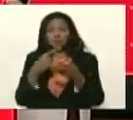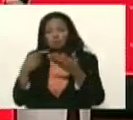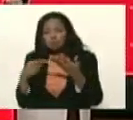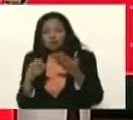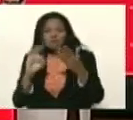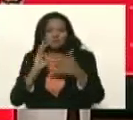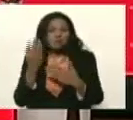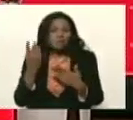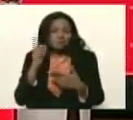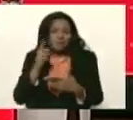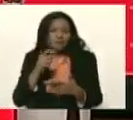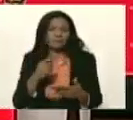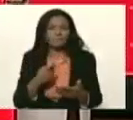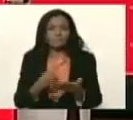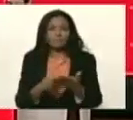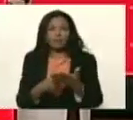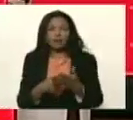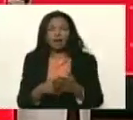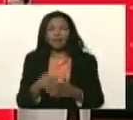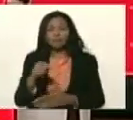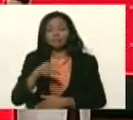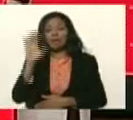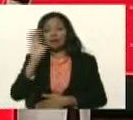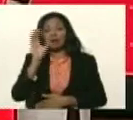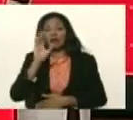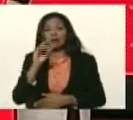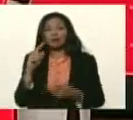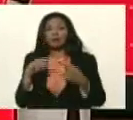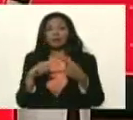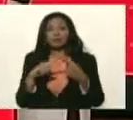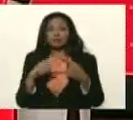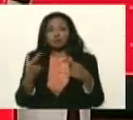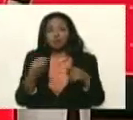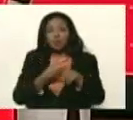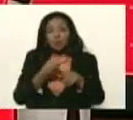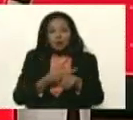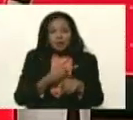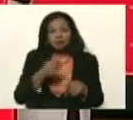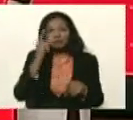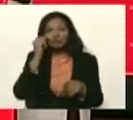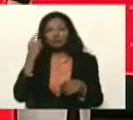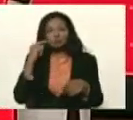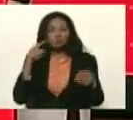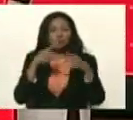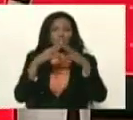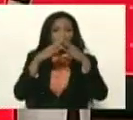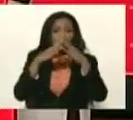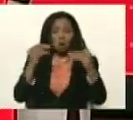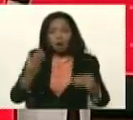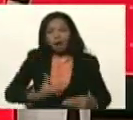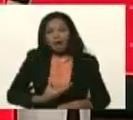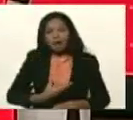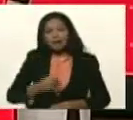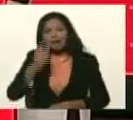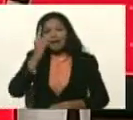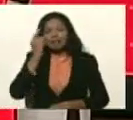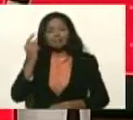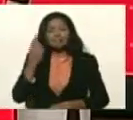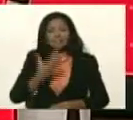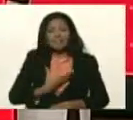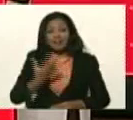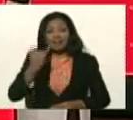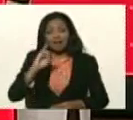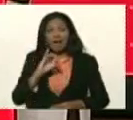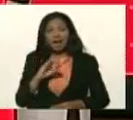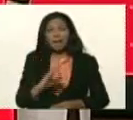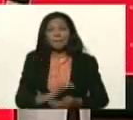funcionamiento, para el Distrito Capital, gobernaciones, y todas las alcaldías del país, por